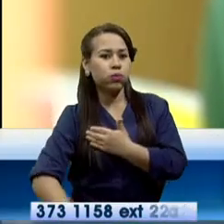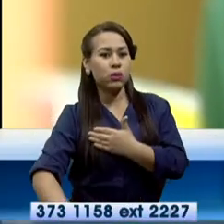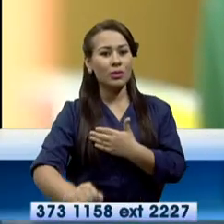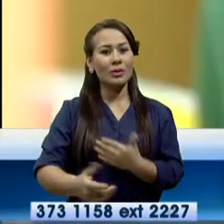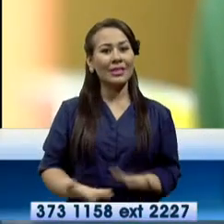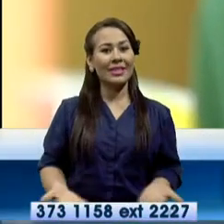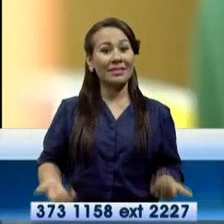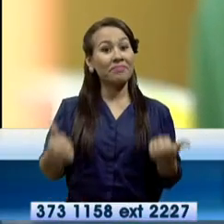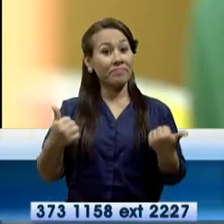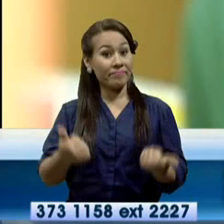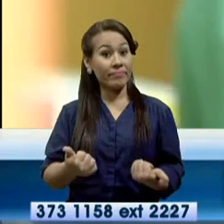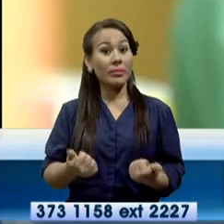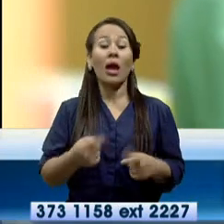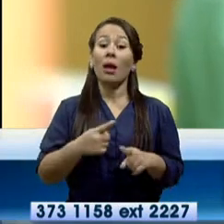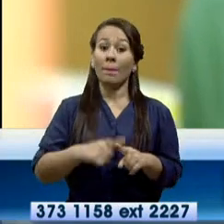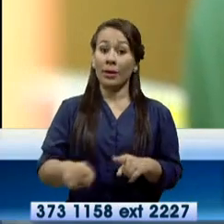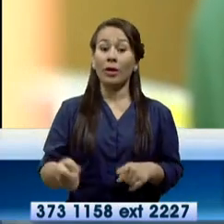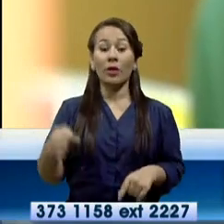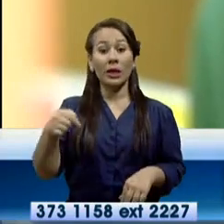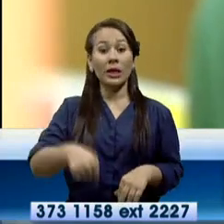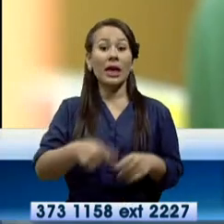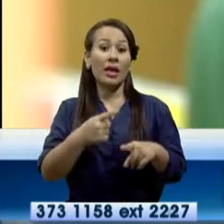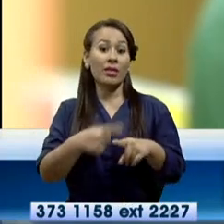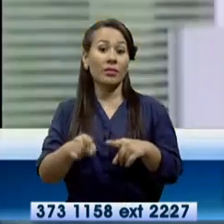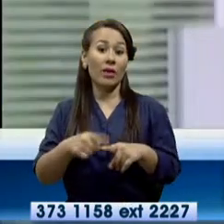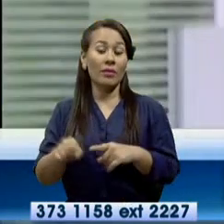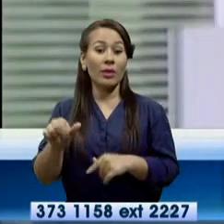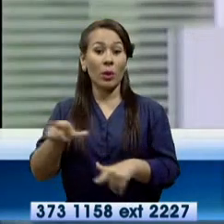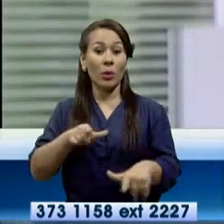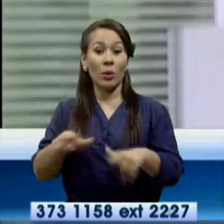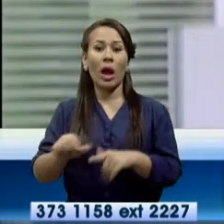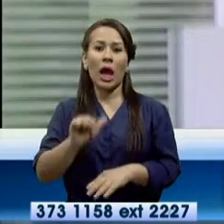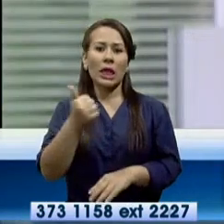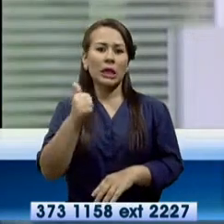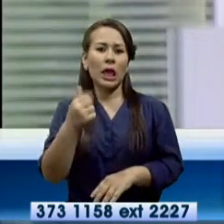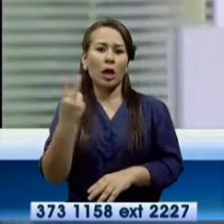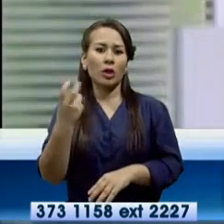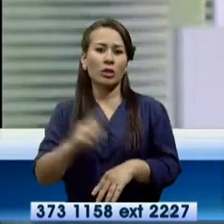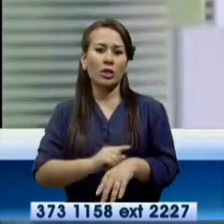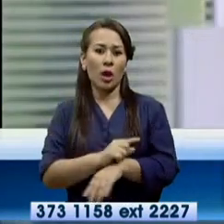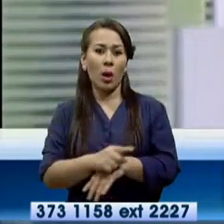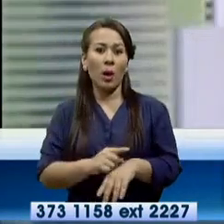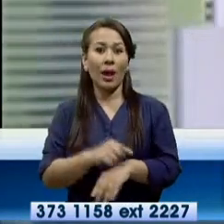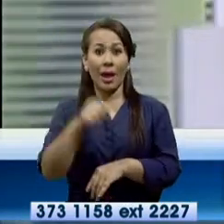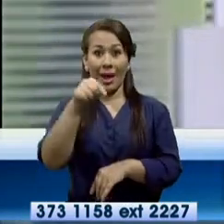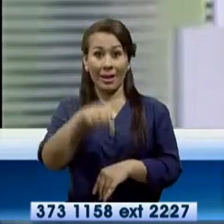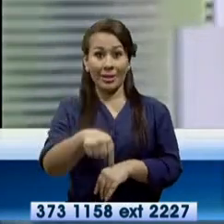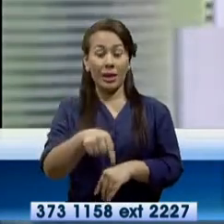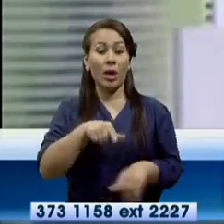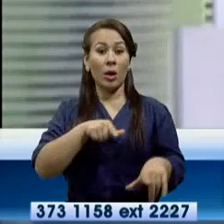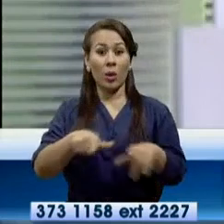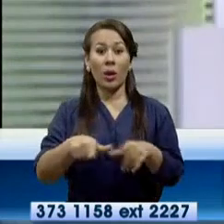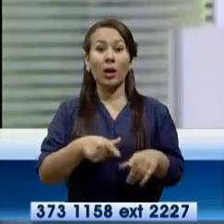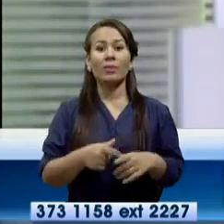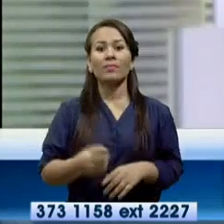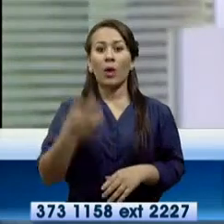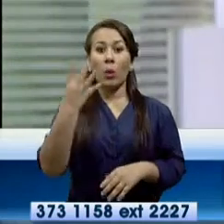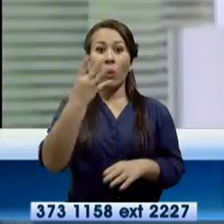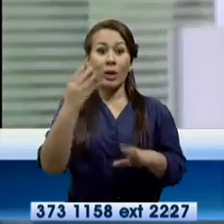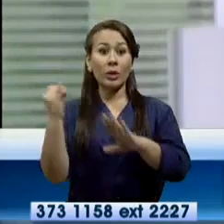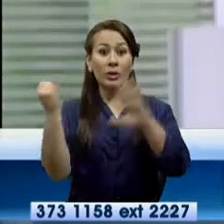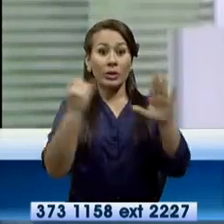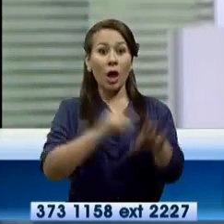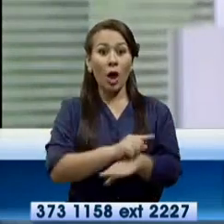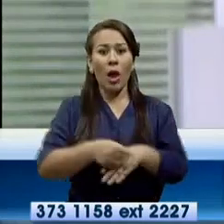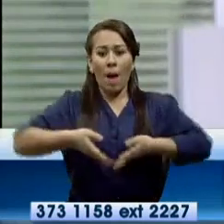parto. En una multípara en cambio lleva máximo 10, 12 horas y aquí en cambio ya en 4 o 6 horas